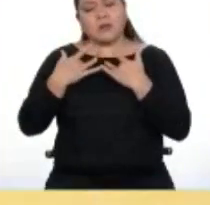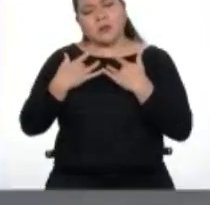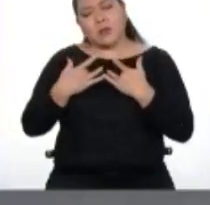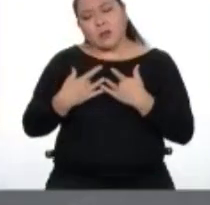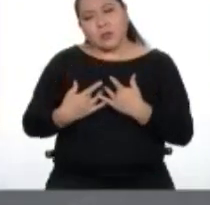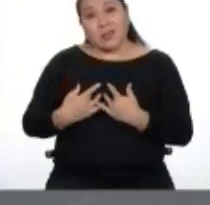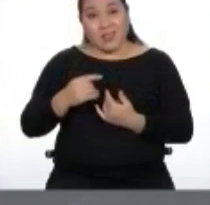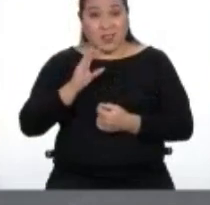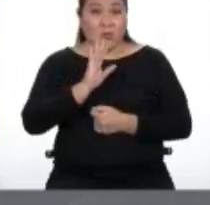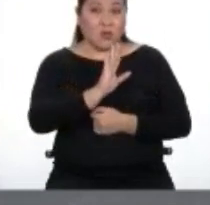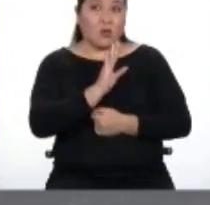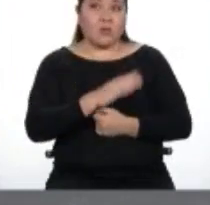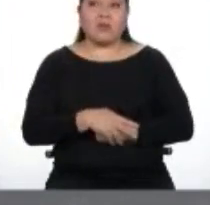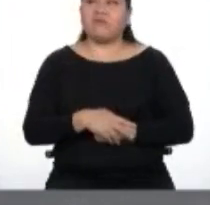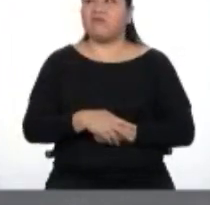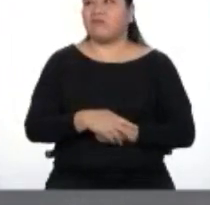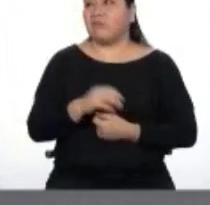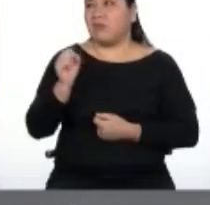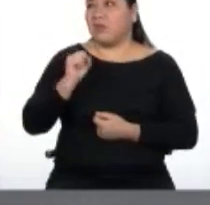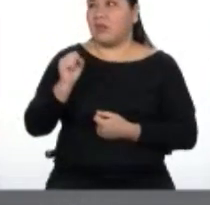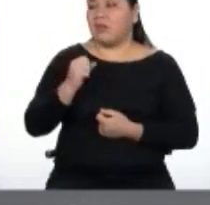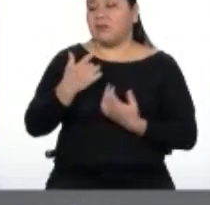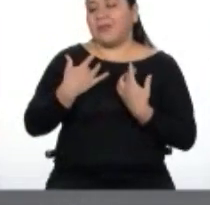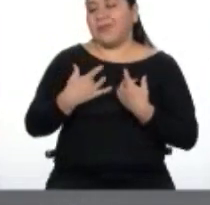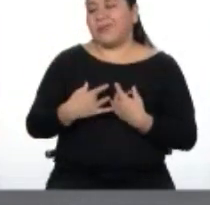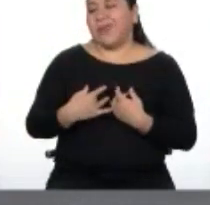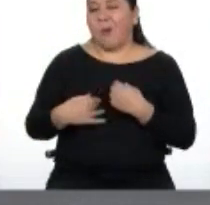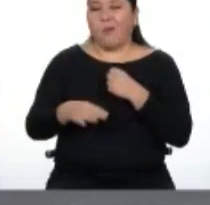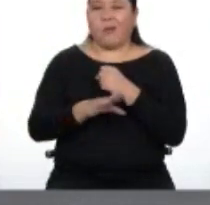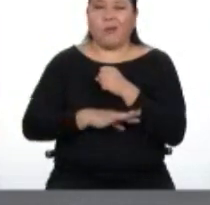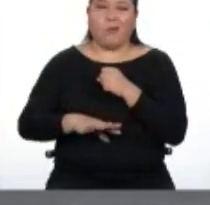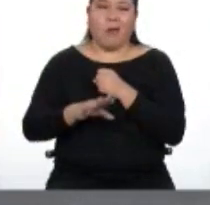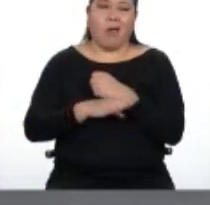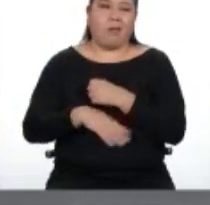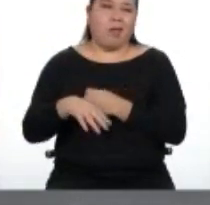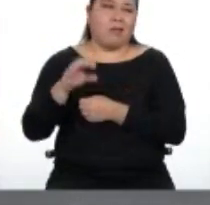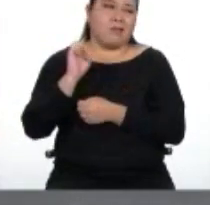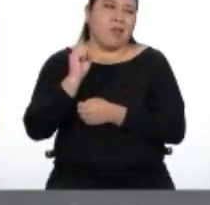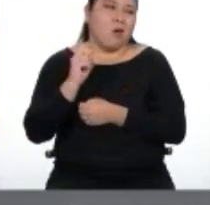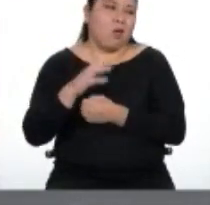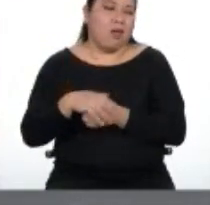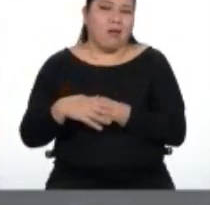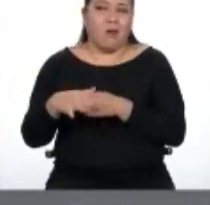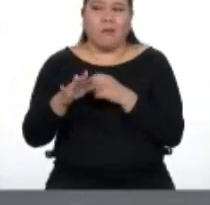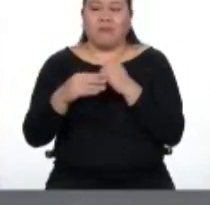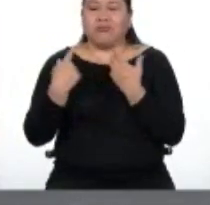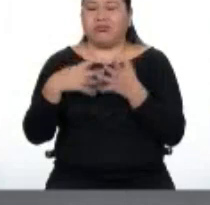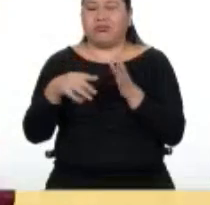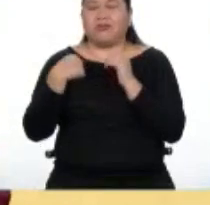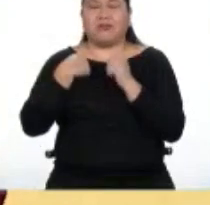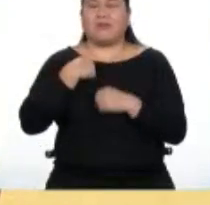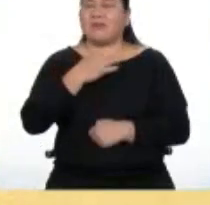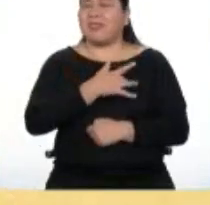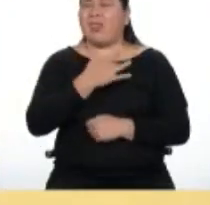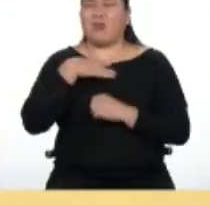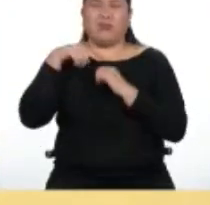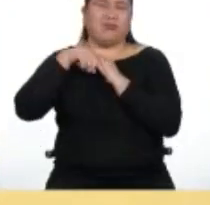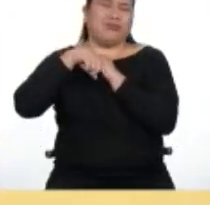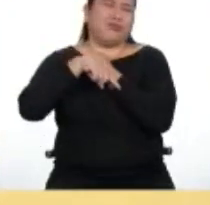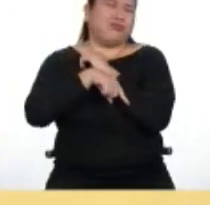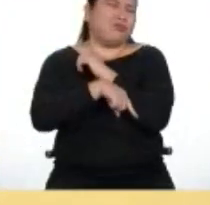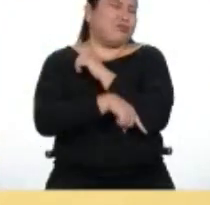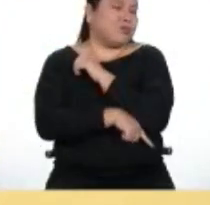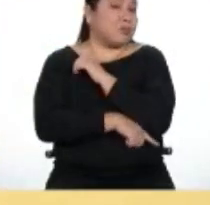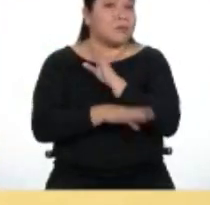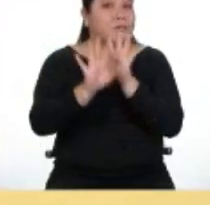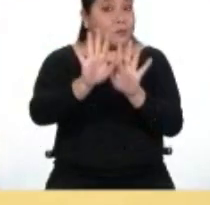tienes? La tristeza podrá ser primaria, secundaria, básica, lo que quiera, pero es bien profunda. Cuidado,